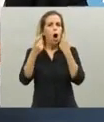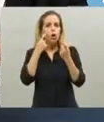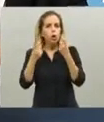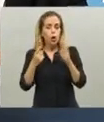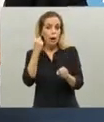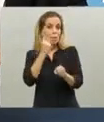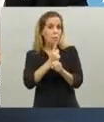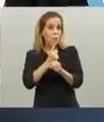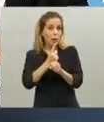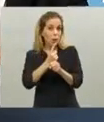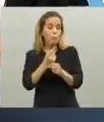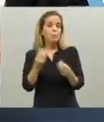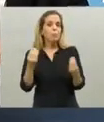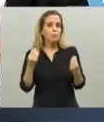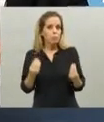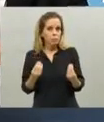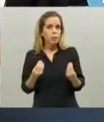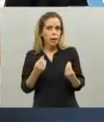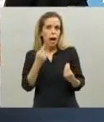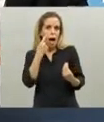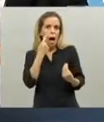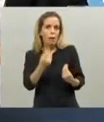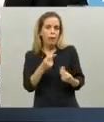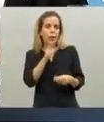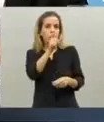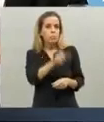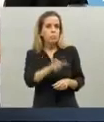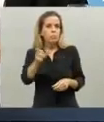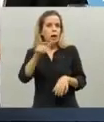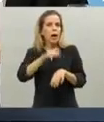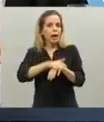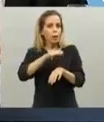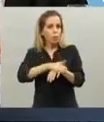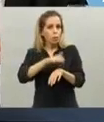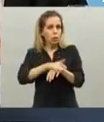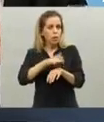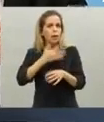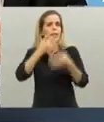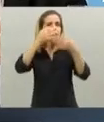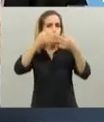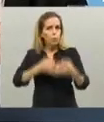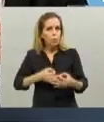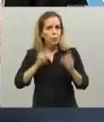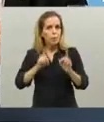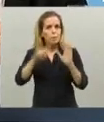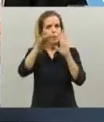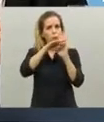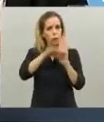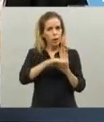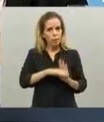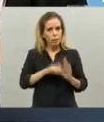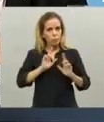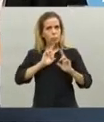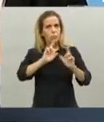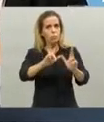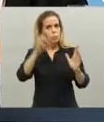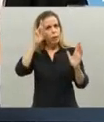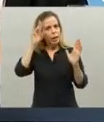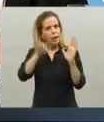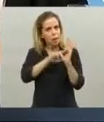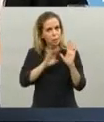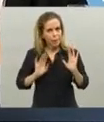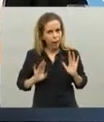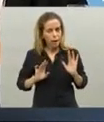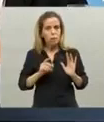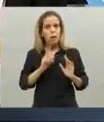El primero era la responsabilidad de la gente en términos del cumplimiento de las pautas que fijamos. La verdad que en eso debo decir que